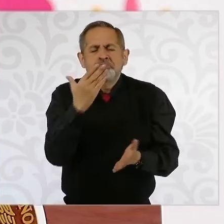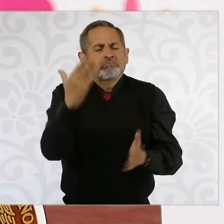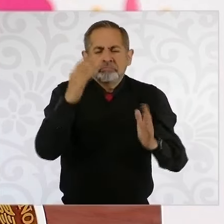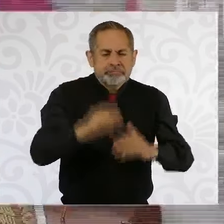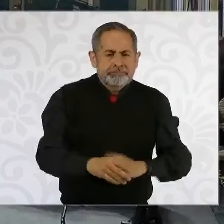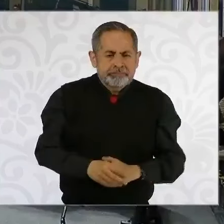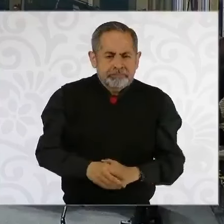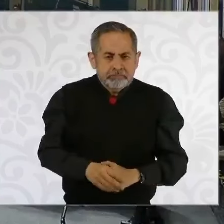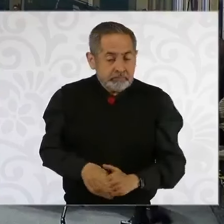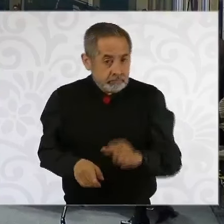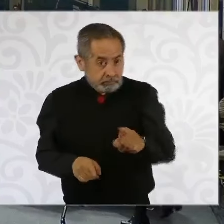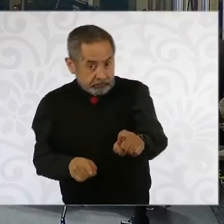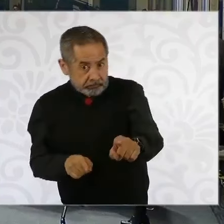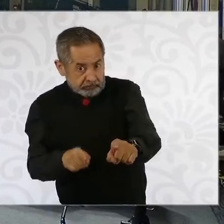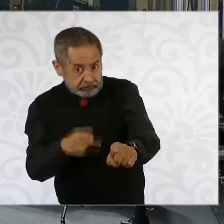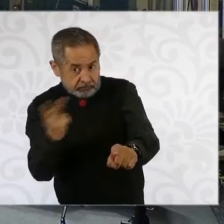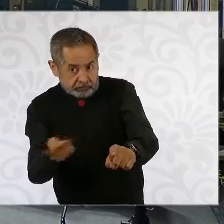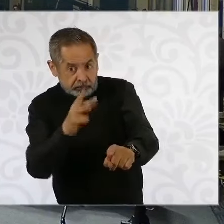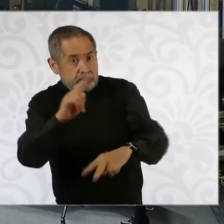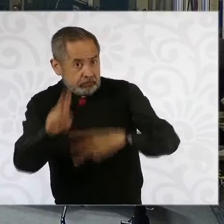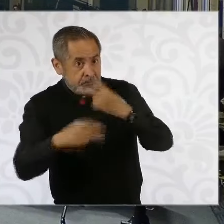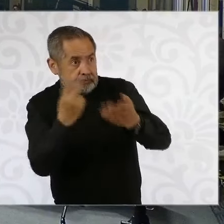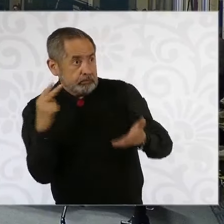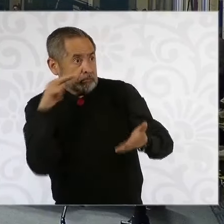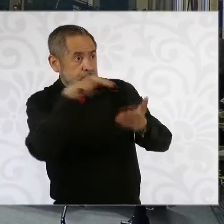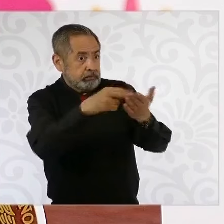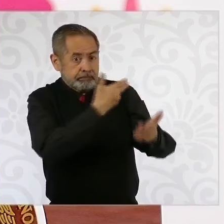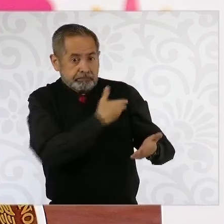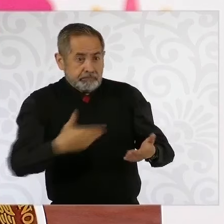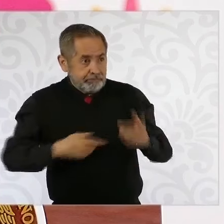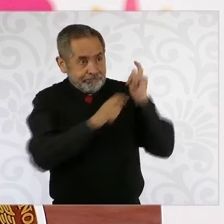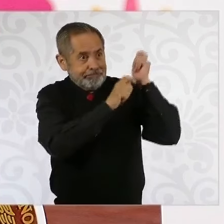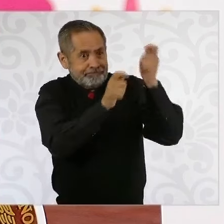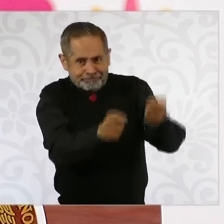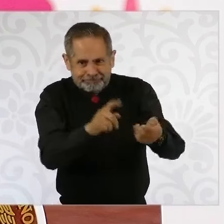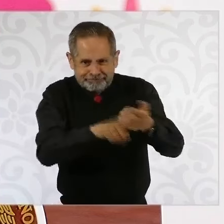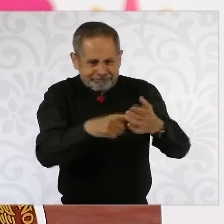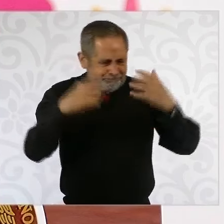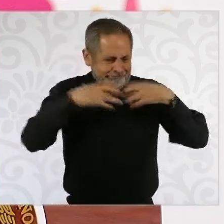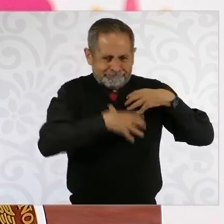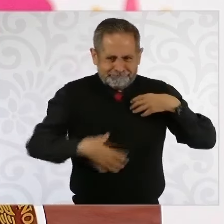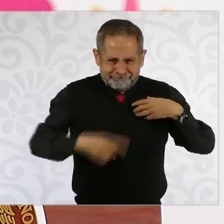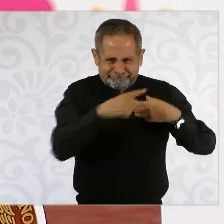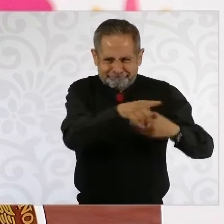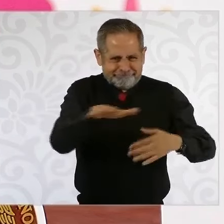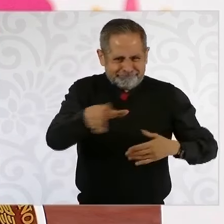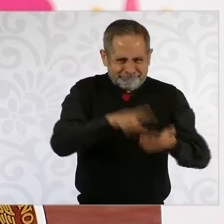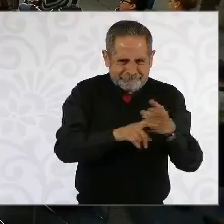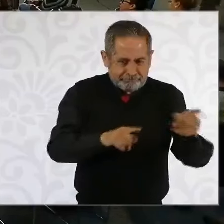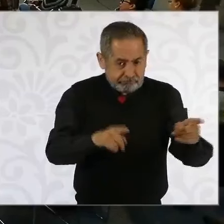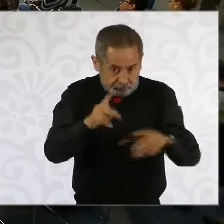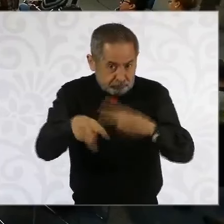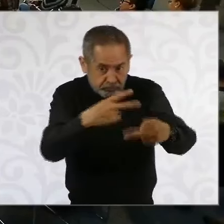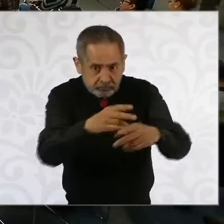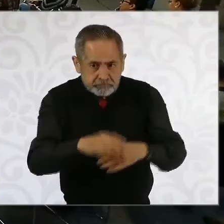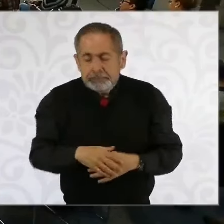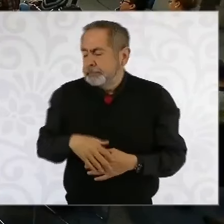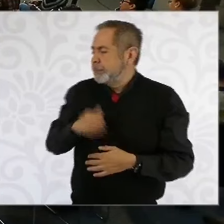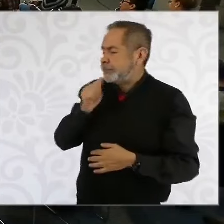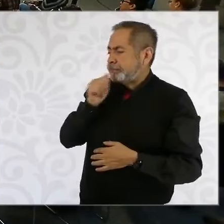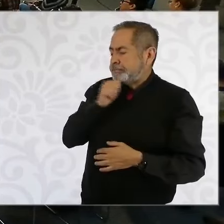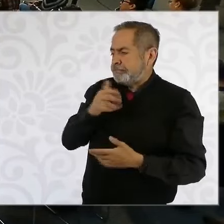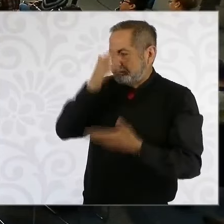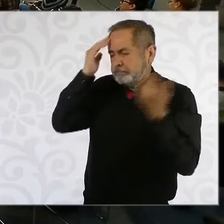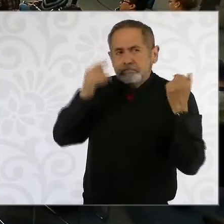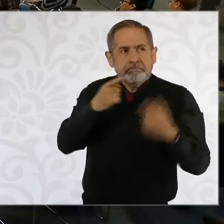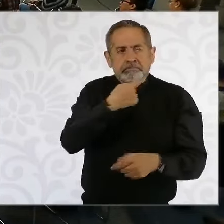¿Y usted sí va a ir a la toma de posesión? Pues vamos a ver, todavía no, ni siquiera entiendo han enviado las invitaciones, pues acaba